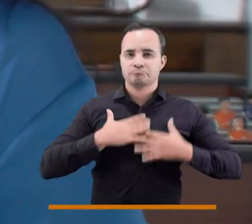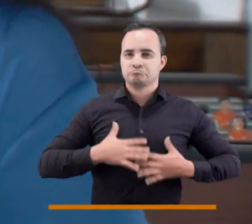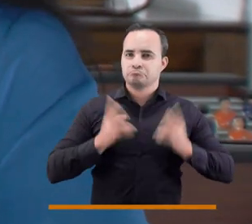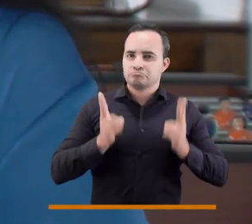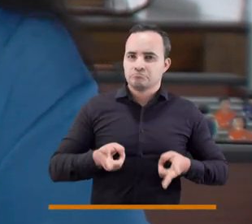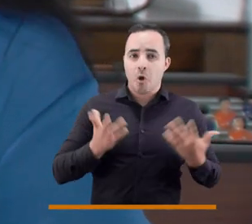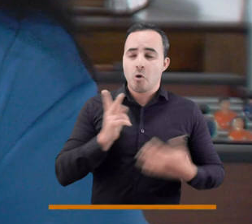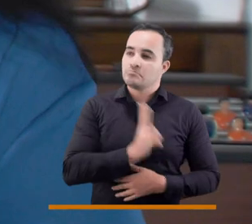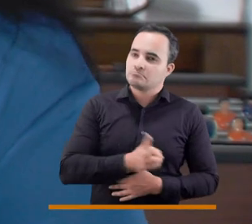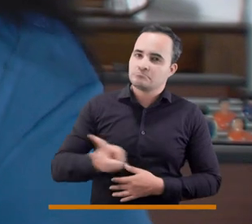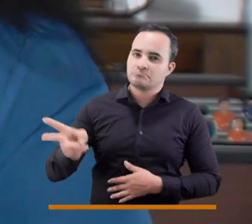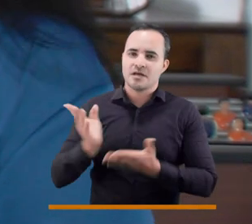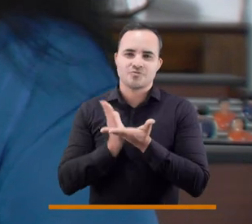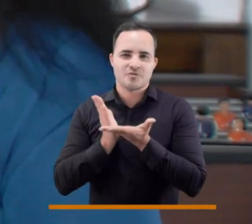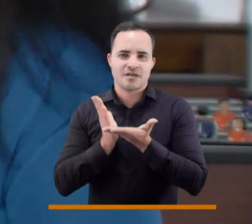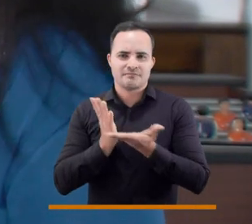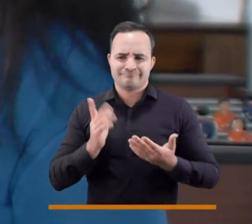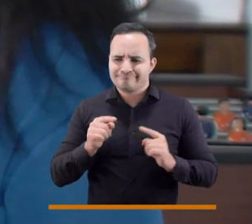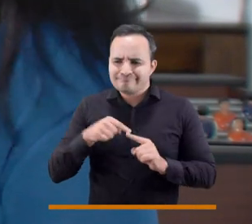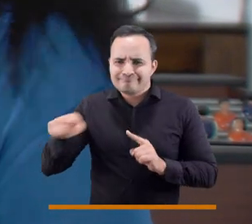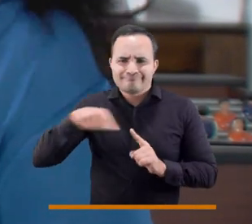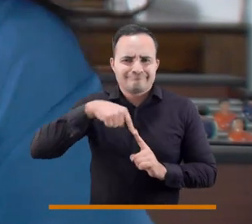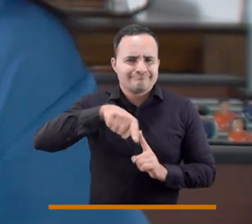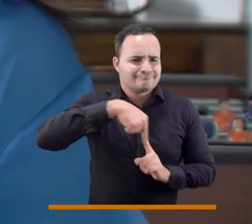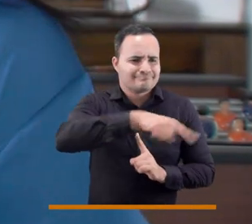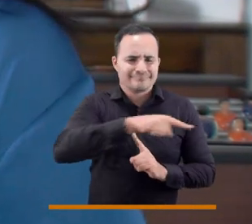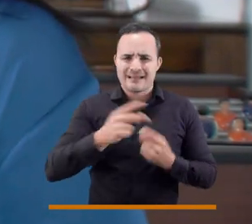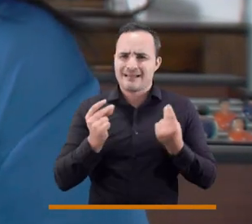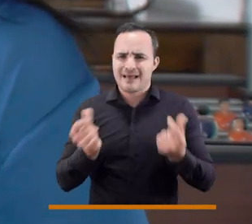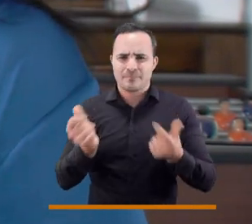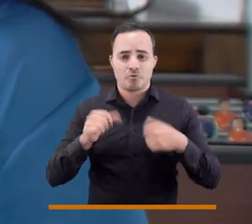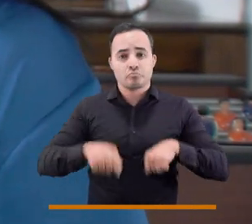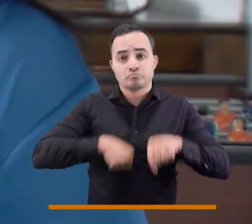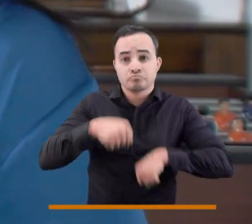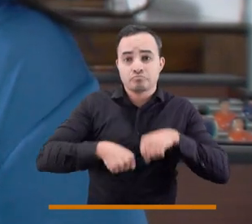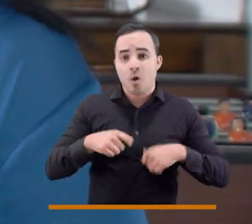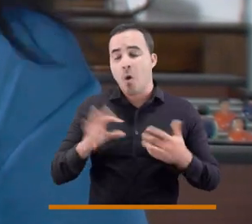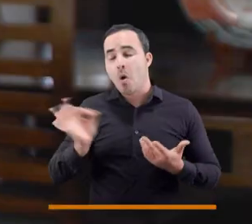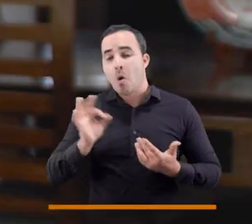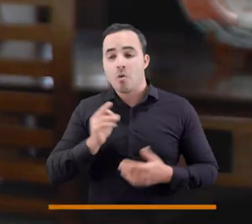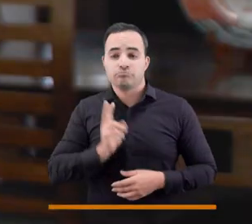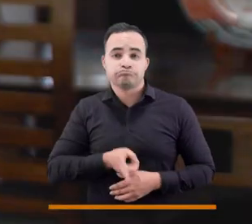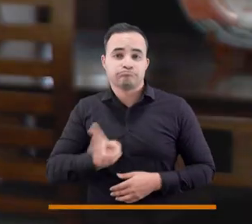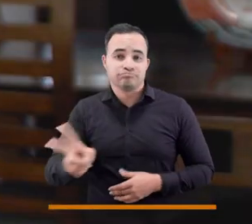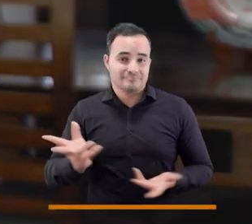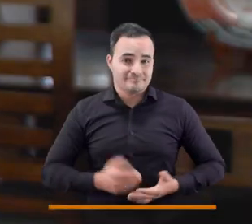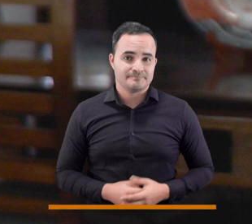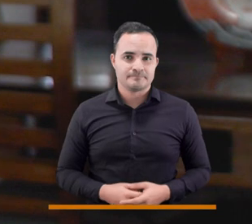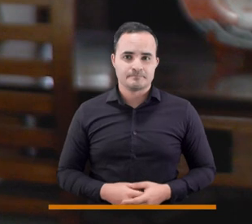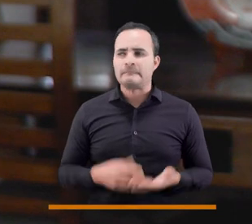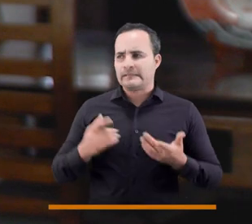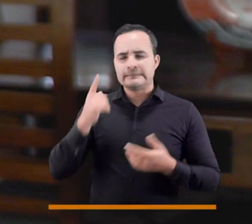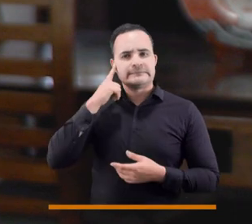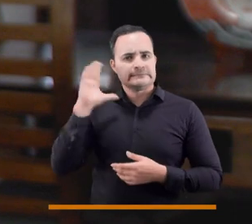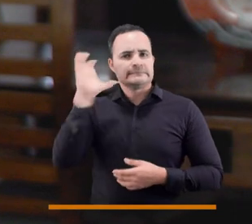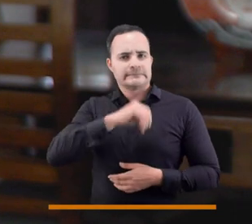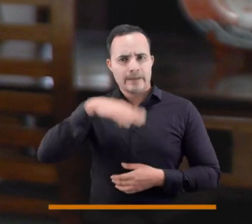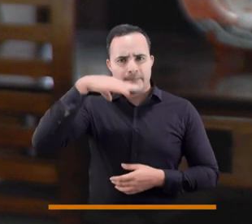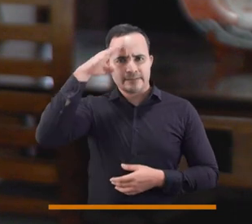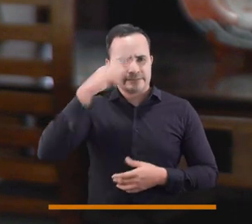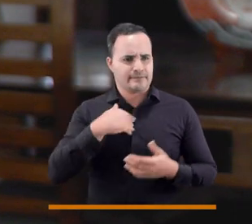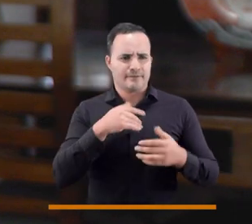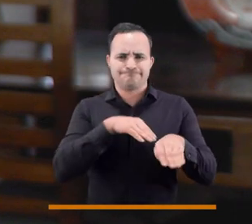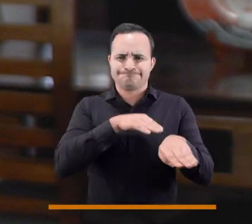en tan solo unos minutos desplazándose en vías peatonales o en bicicleta. En Medellín vemos muchos trancones, el